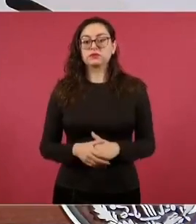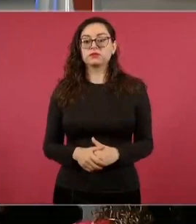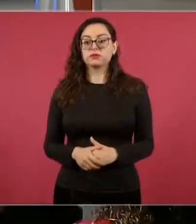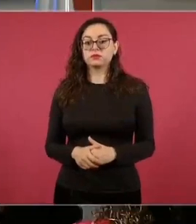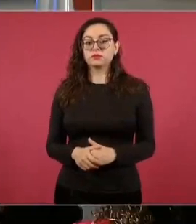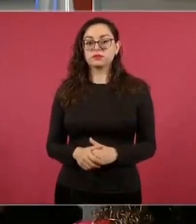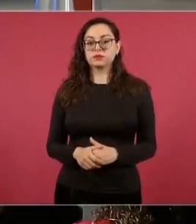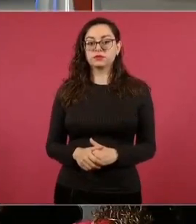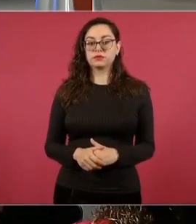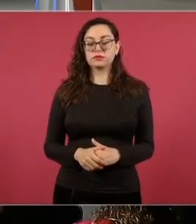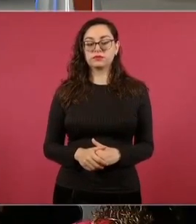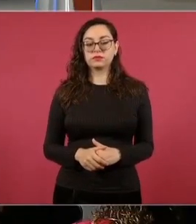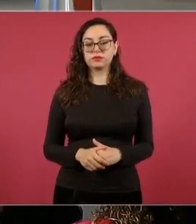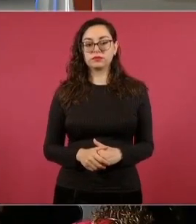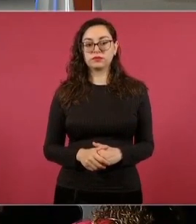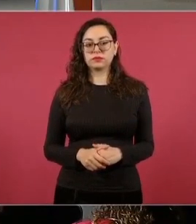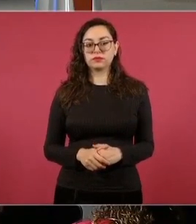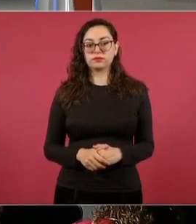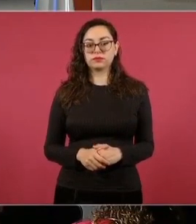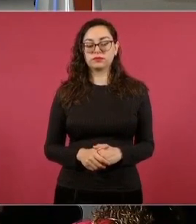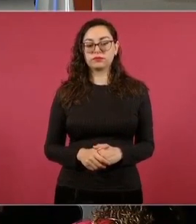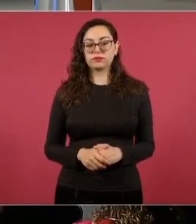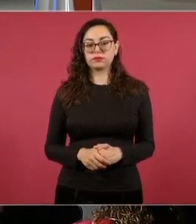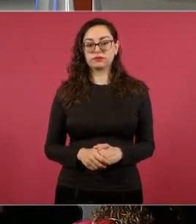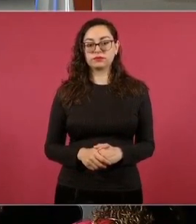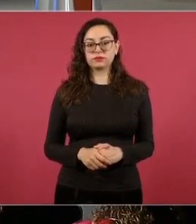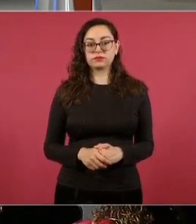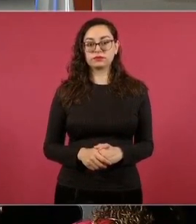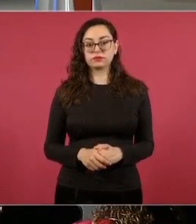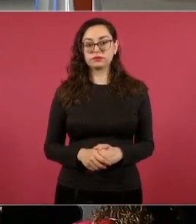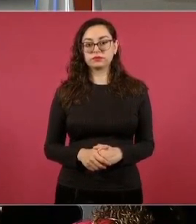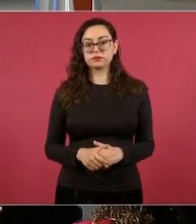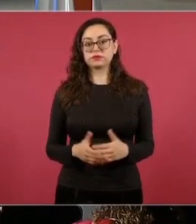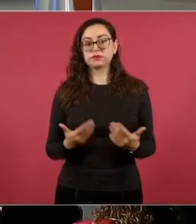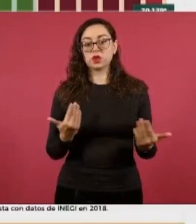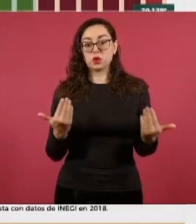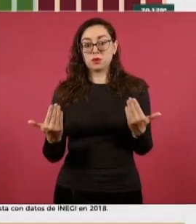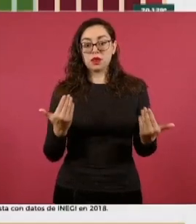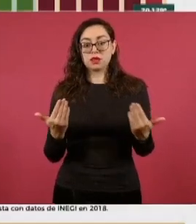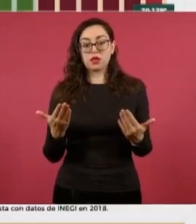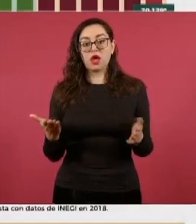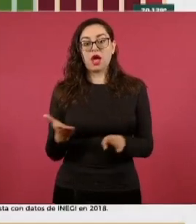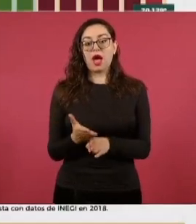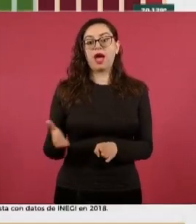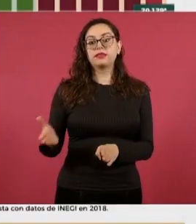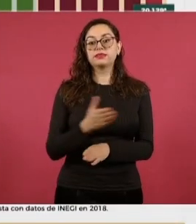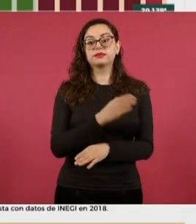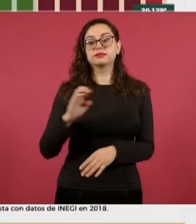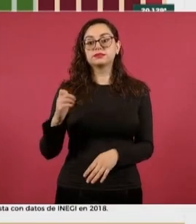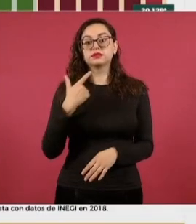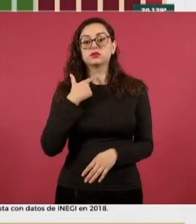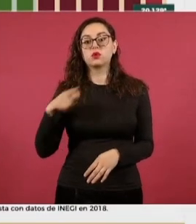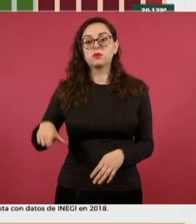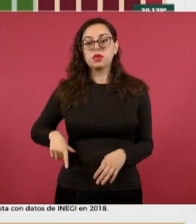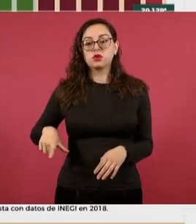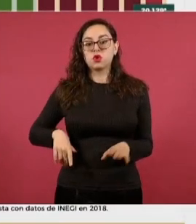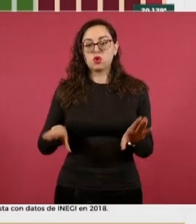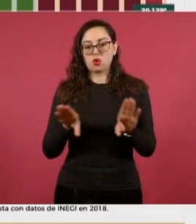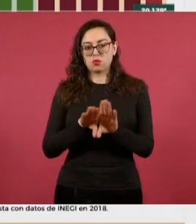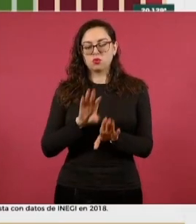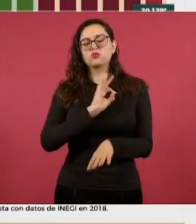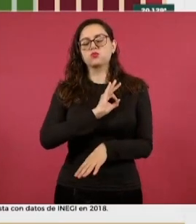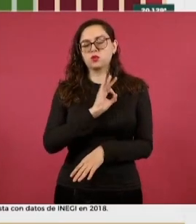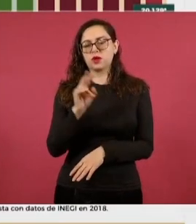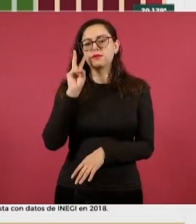la variación que tiene con respecto a las administraciones anteriores, aquí vemos muy